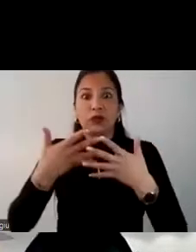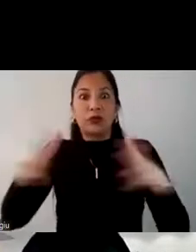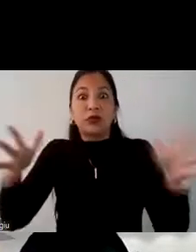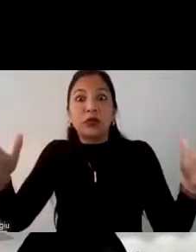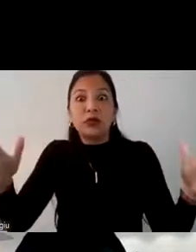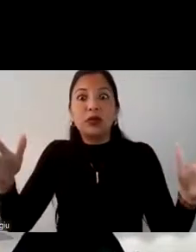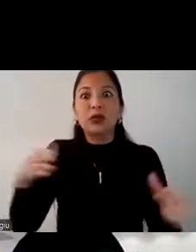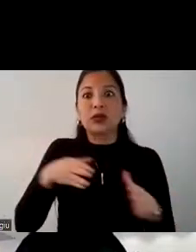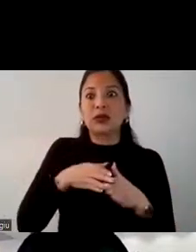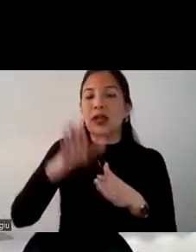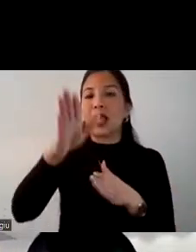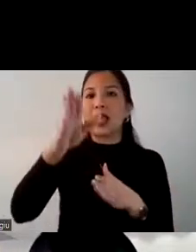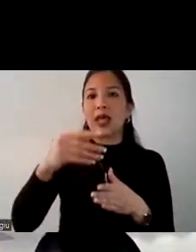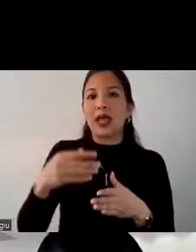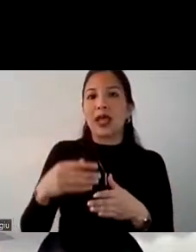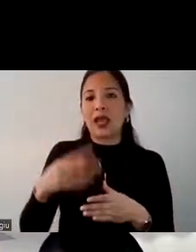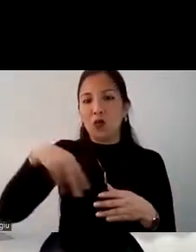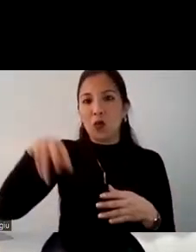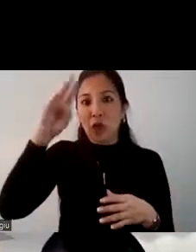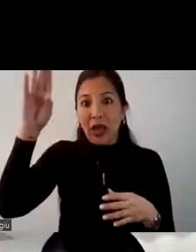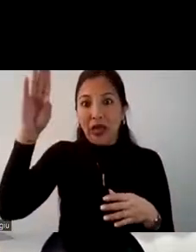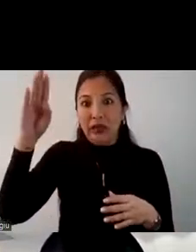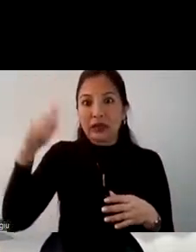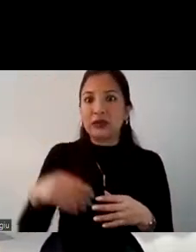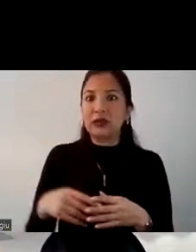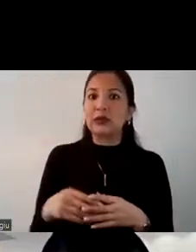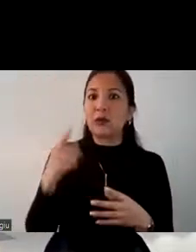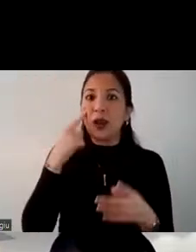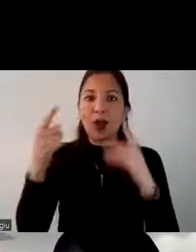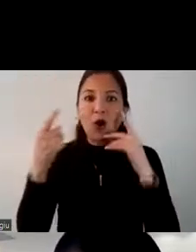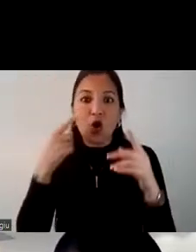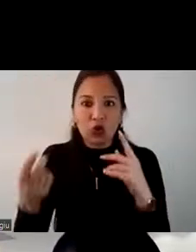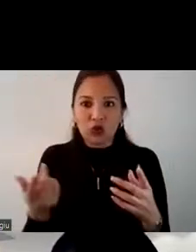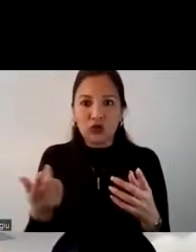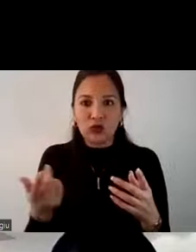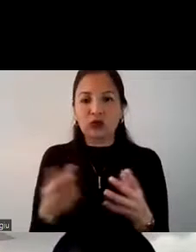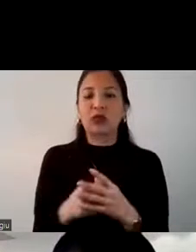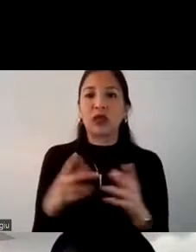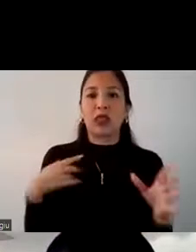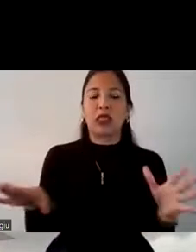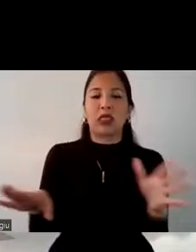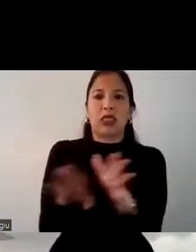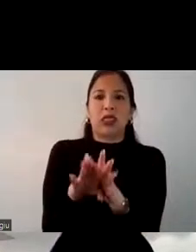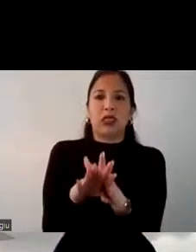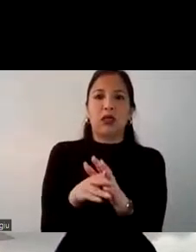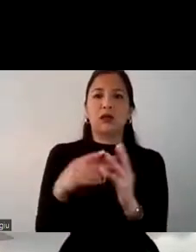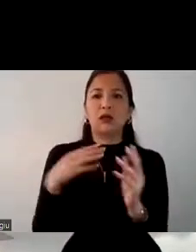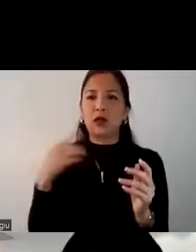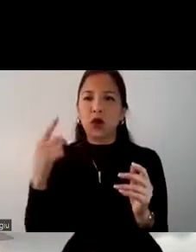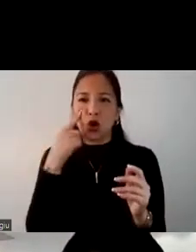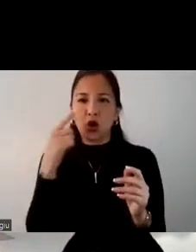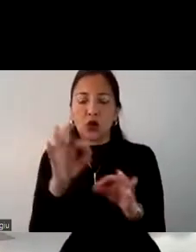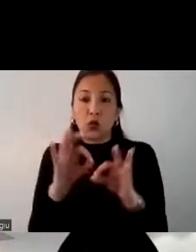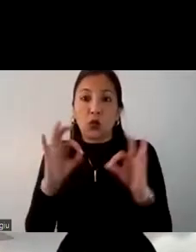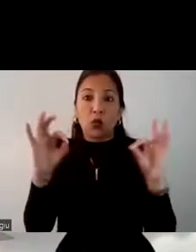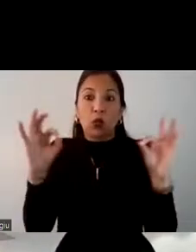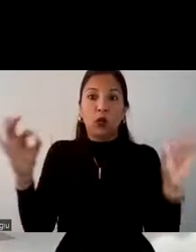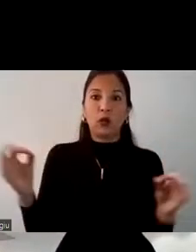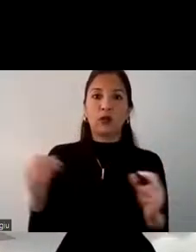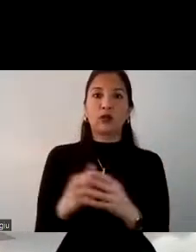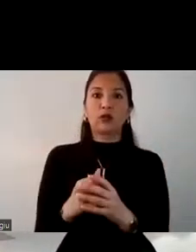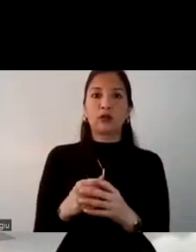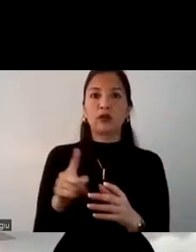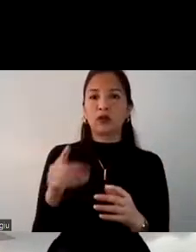salir de su país después de tanto tiempo de haber estado encerrados, poder conocer nuevos lugares y poder conocer sobre